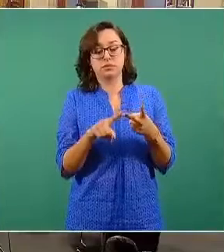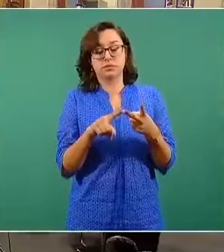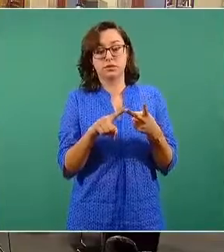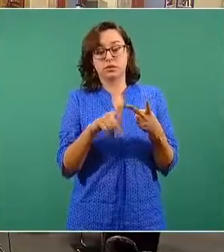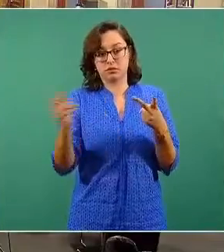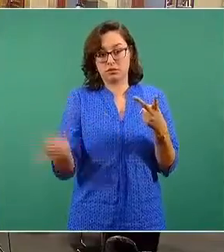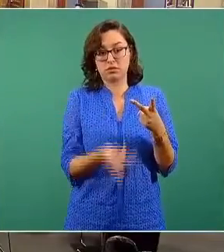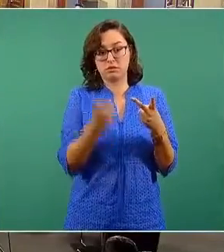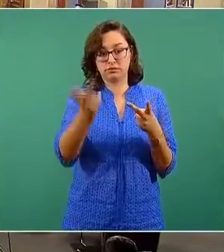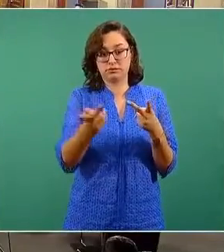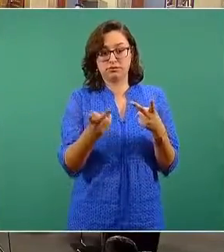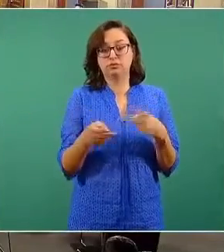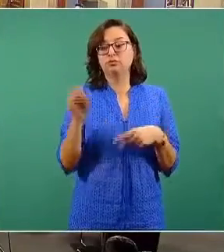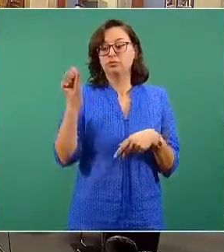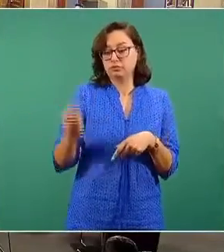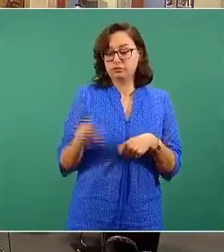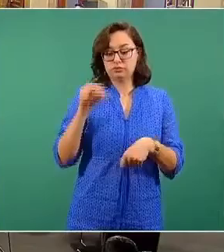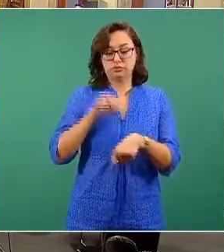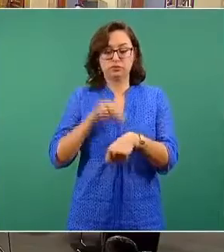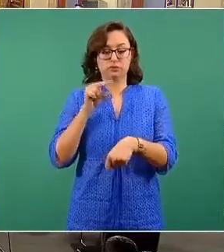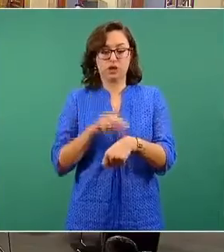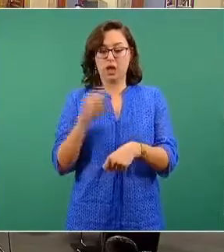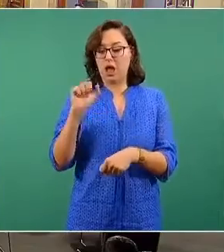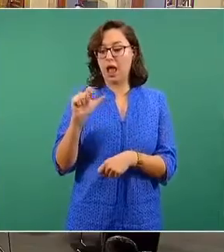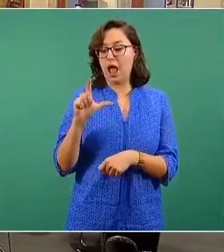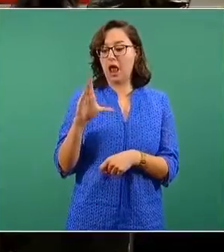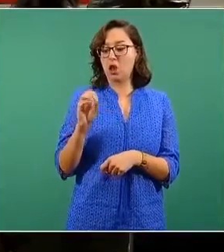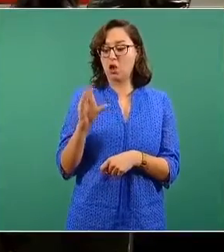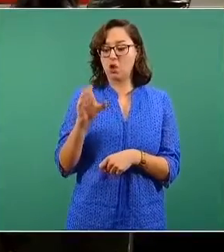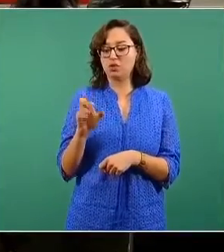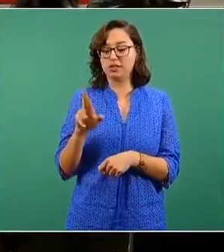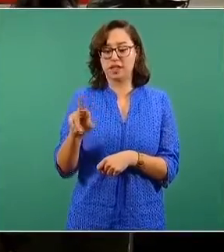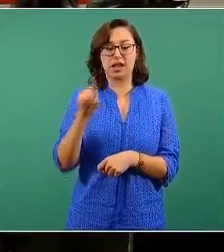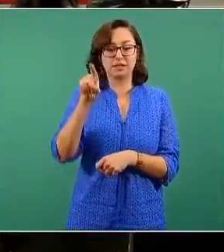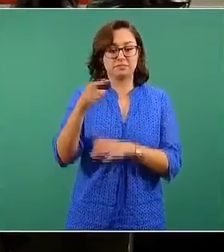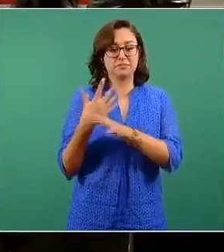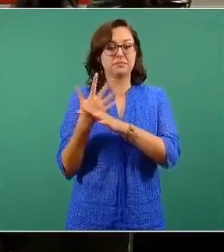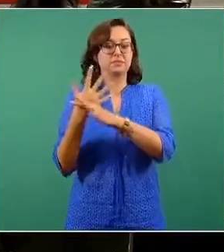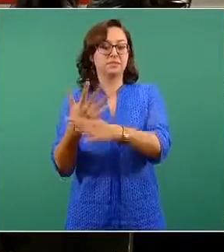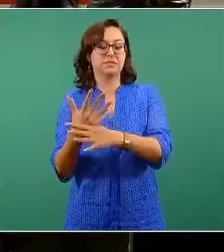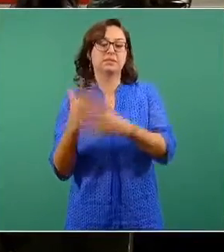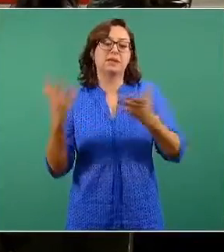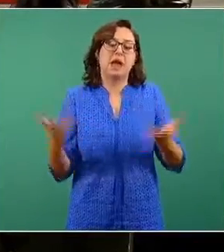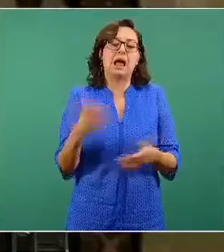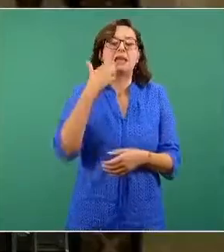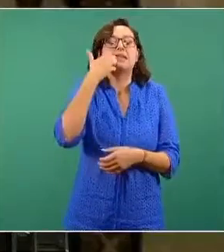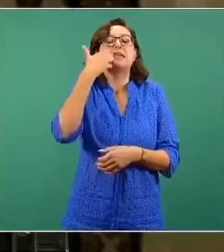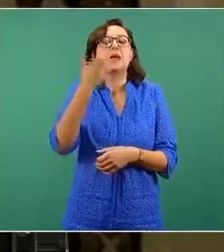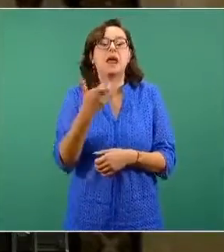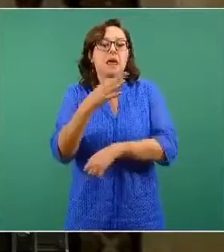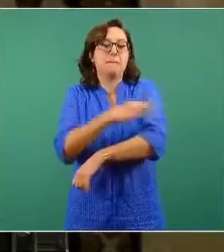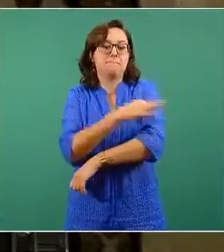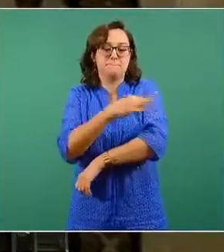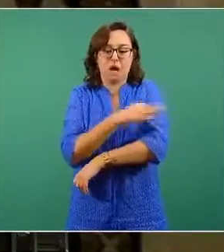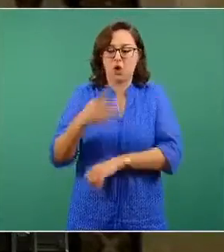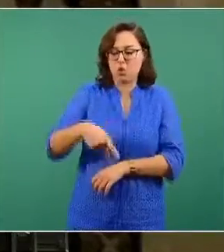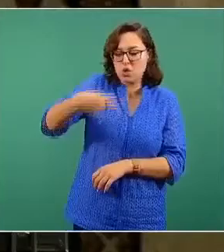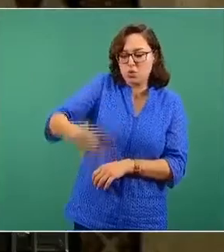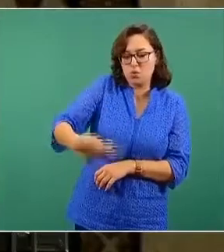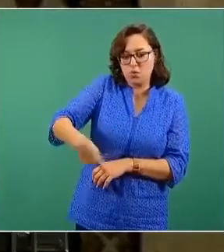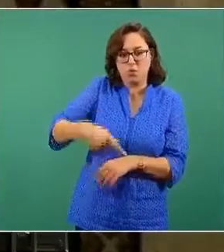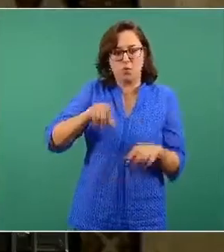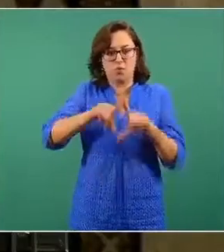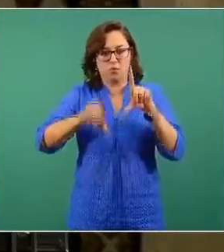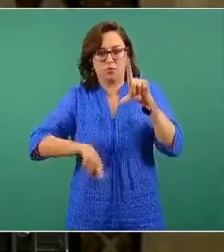doctor Jorge Alcocer hablaba de que hubiera preferido que se le pusiera la vacuna patria, ¿verdad? Lo cual, bueno, pues obviamente